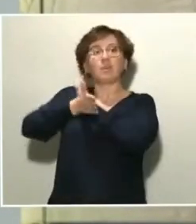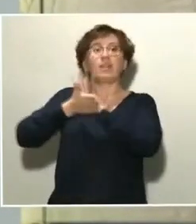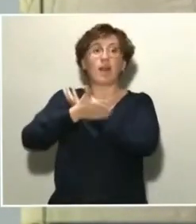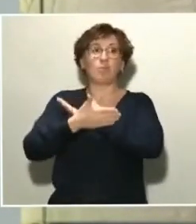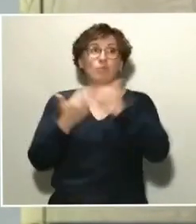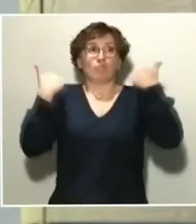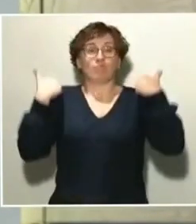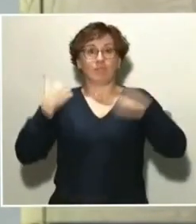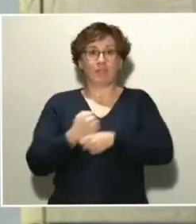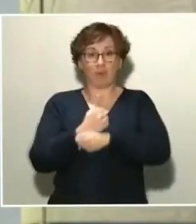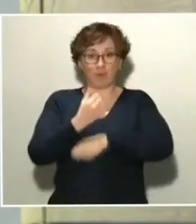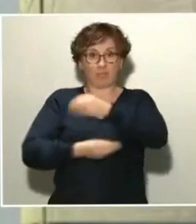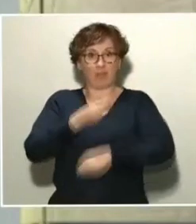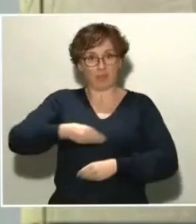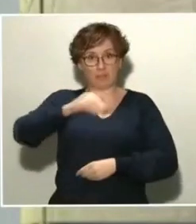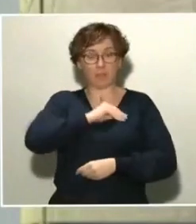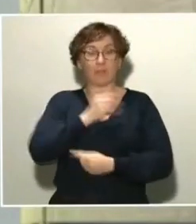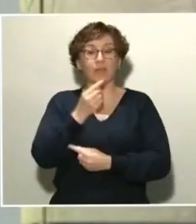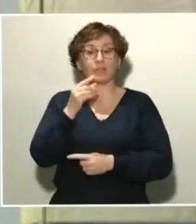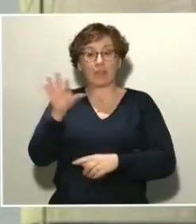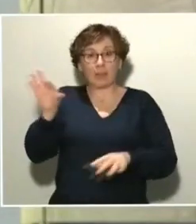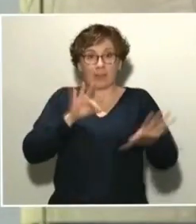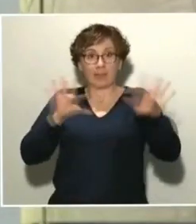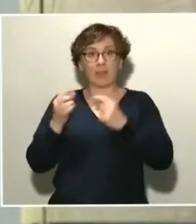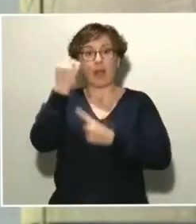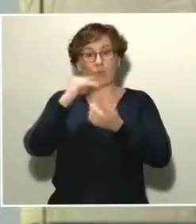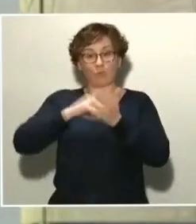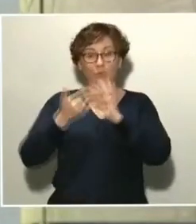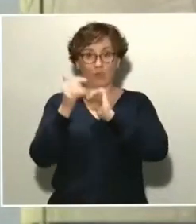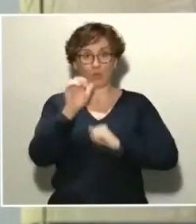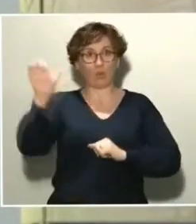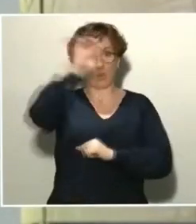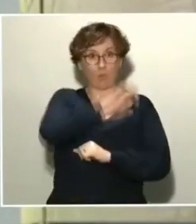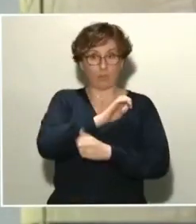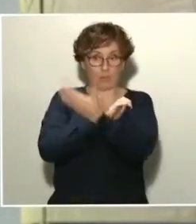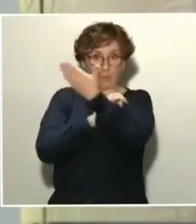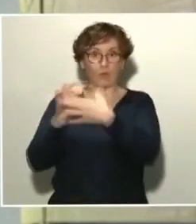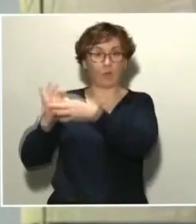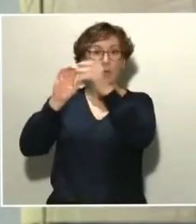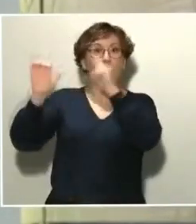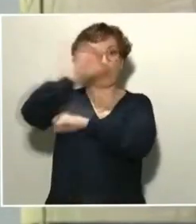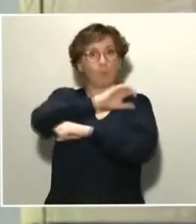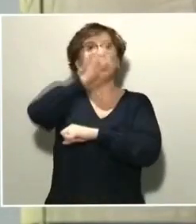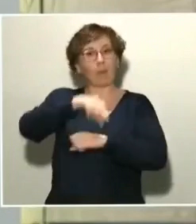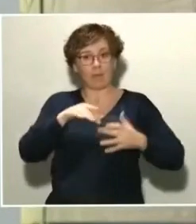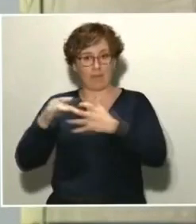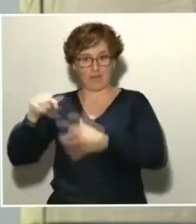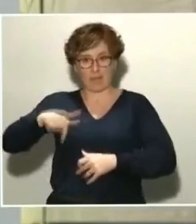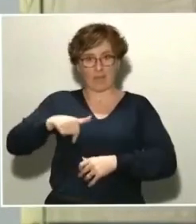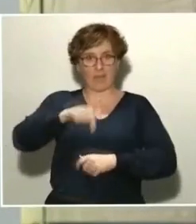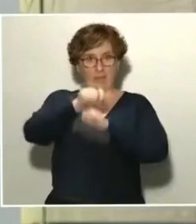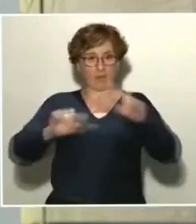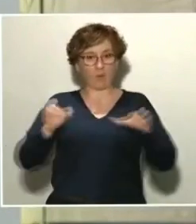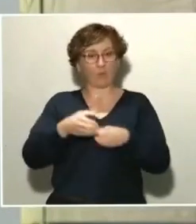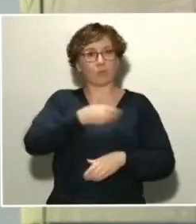proyectos europeos que hemos dicho que se sacaron por parte de la Unión Europea los lideran grupos españoles y otros están trabajando en colaboración con